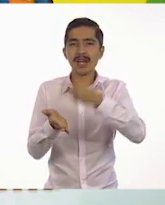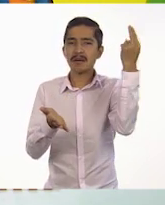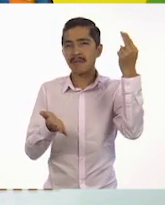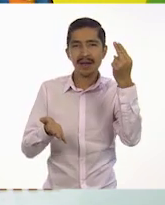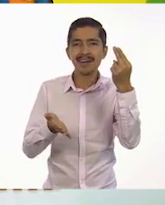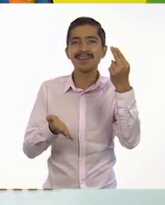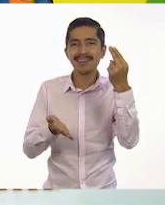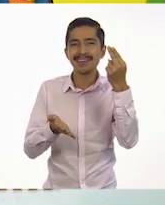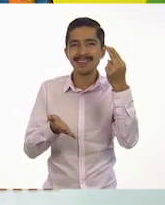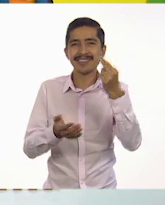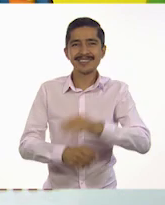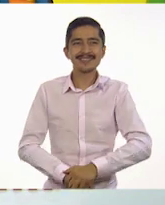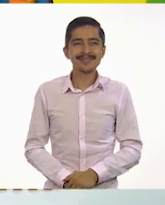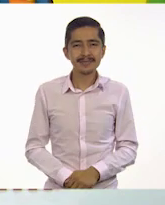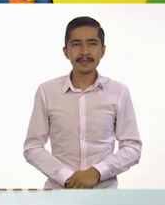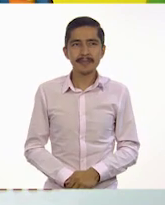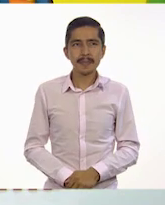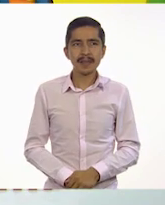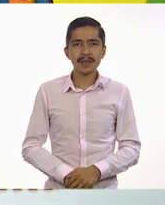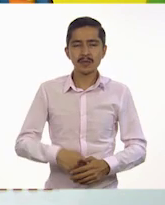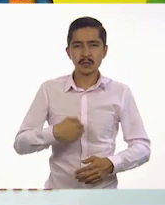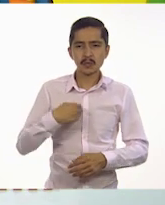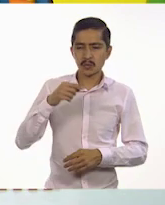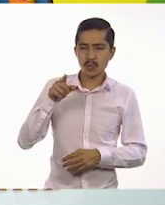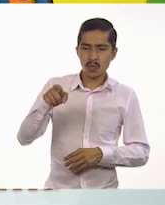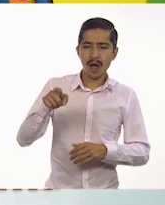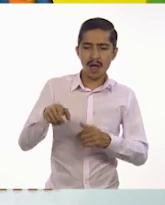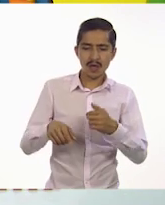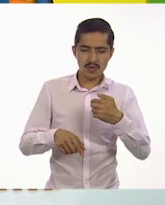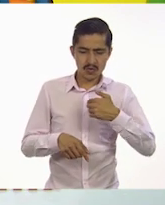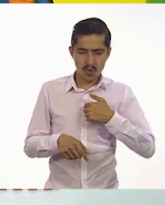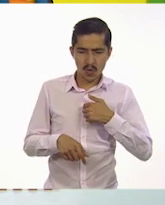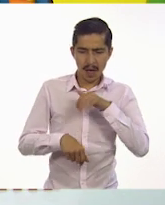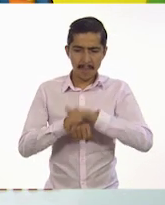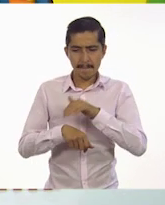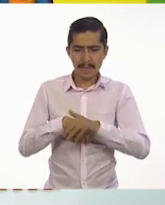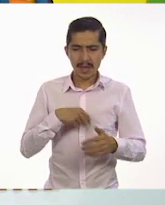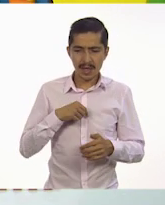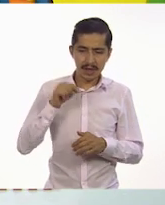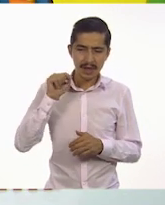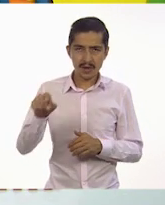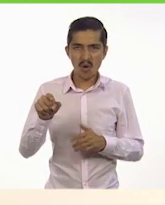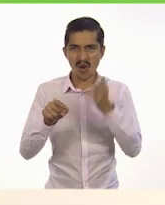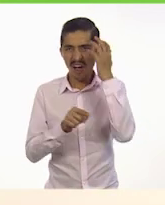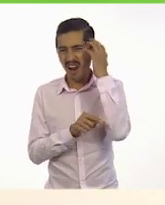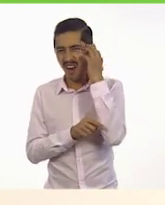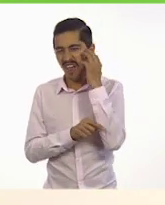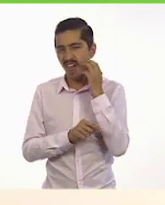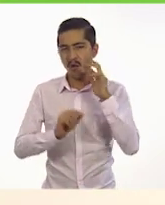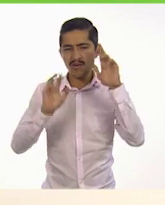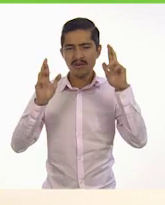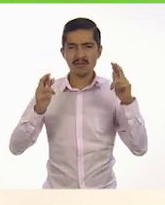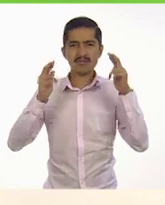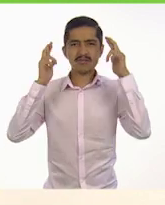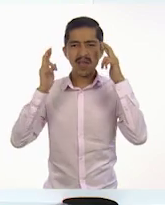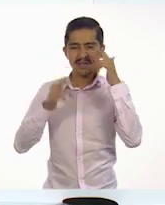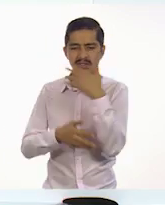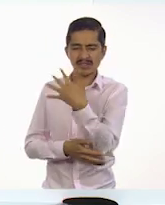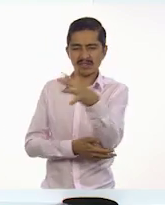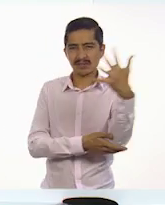Ah, tu amigo el león. Puede ser el rey de la selva. A ver. A